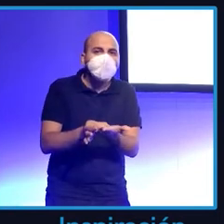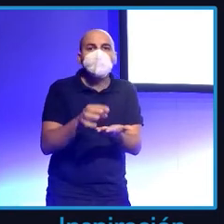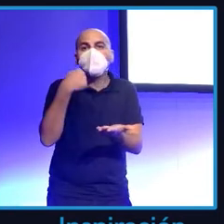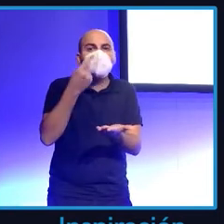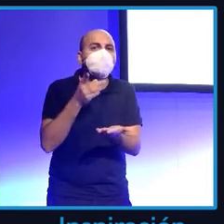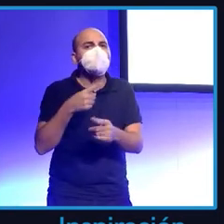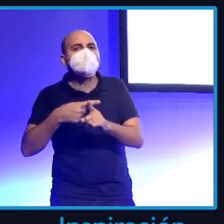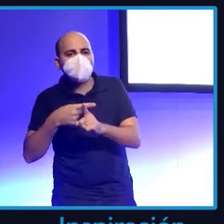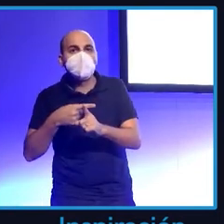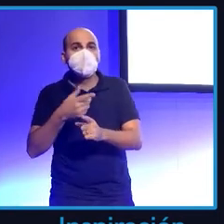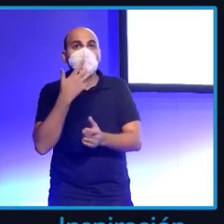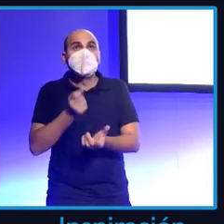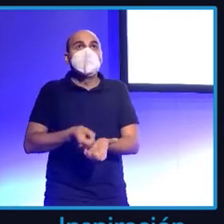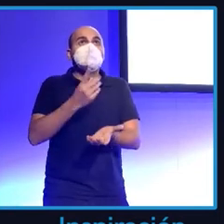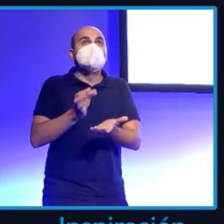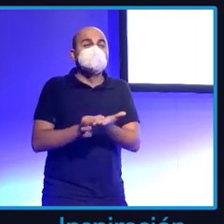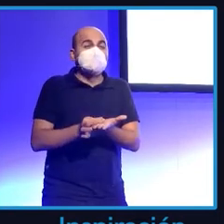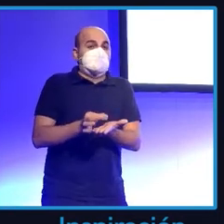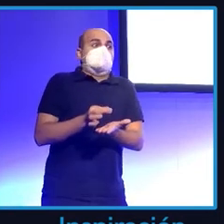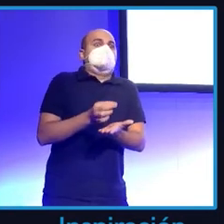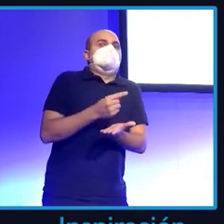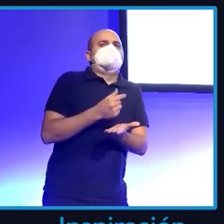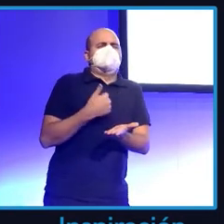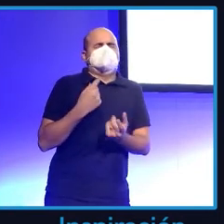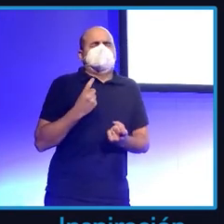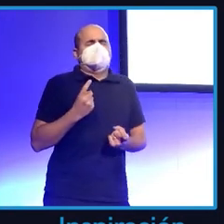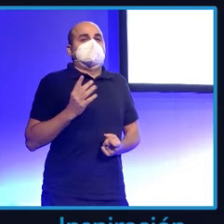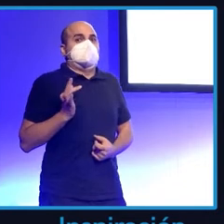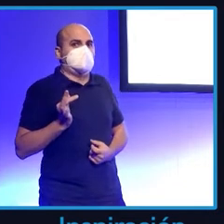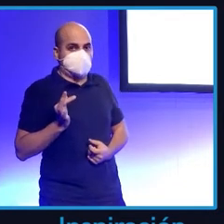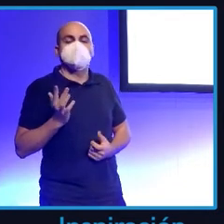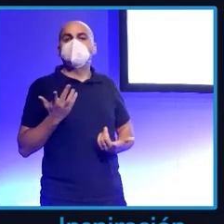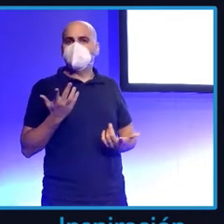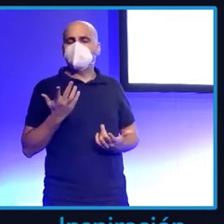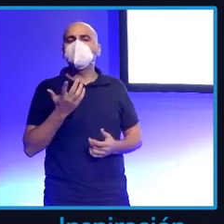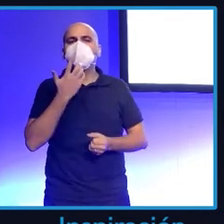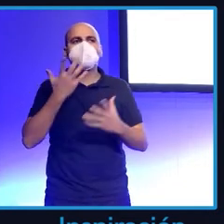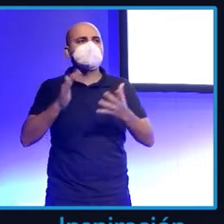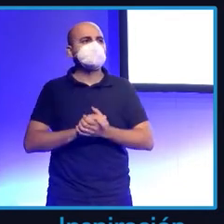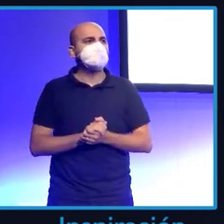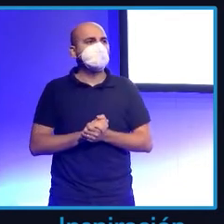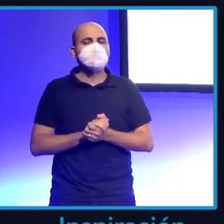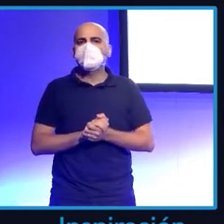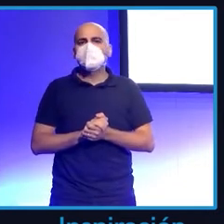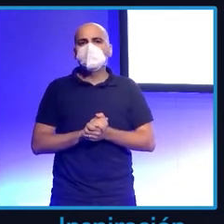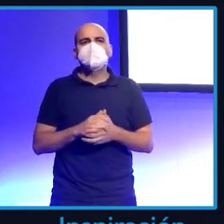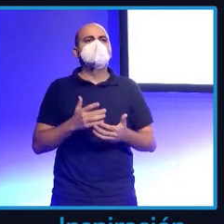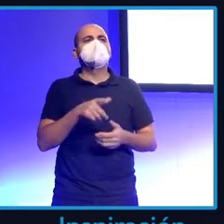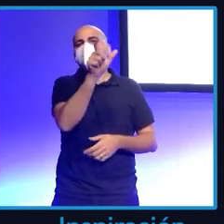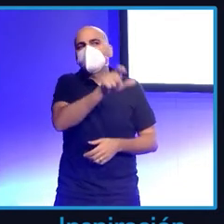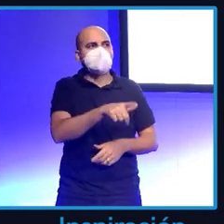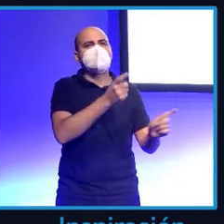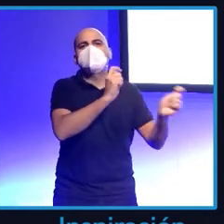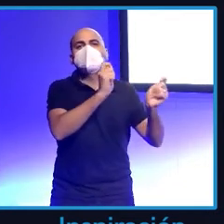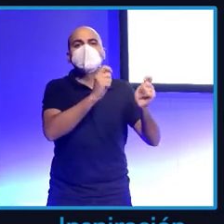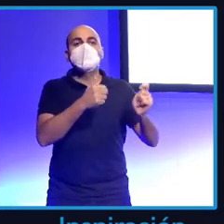a me gustaría tener una sección aquí, hombre, no tan directo, ¿no? Como decía antes Javier, no llegas y dices me quiero casar contigo. Pero bueno,